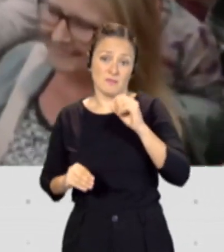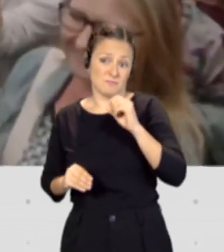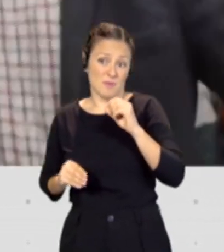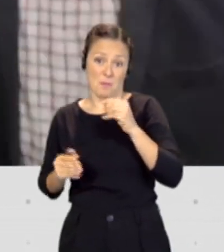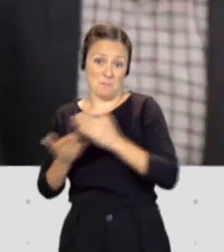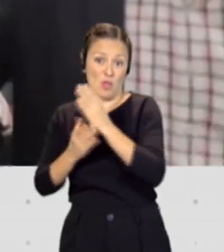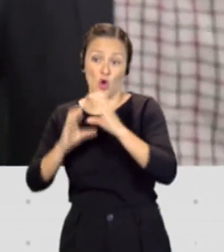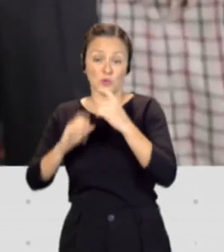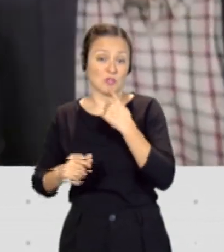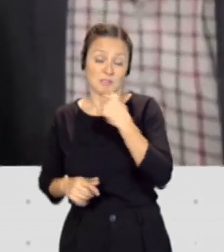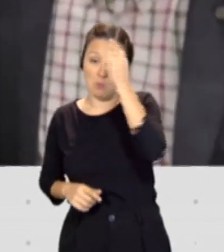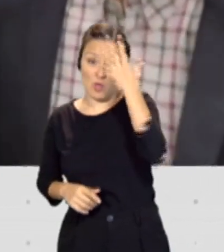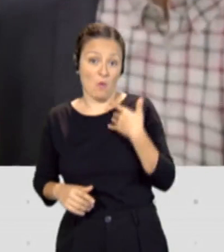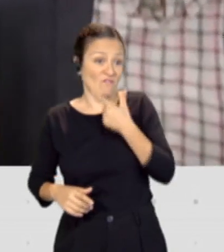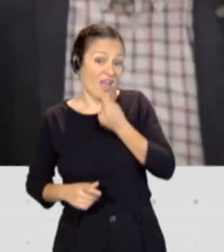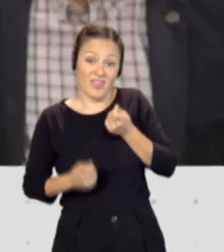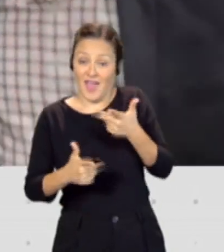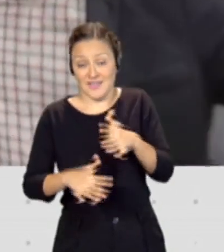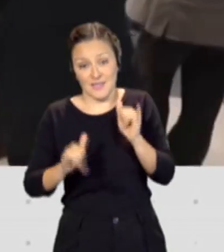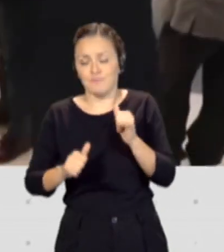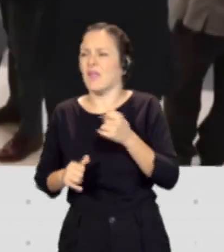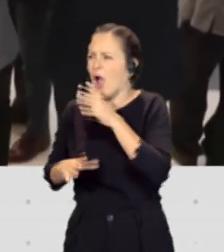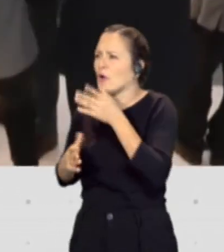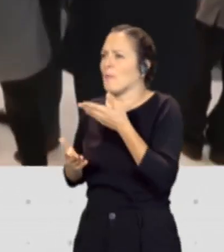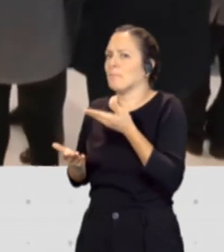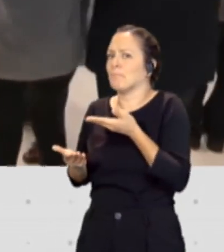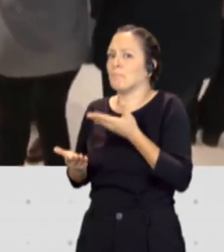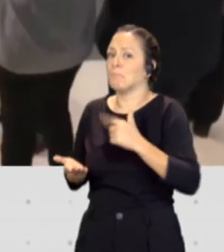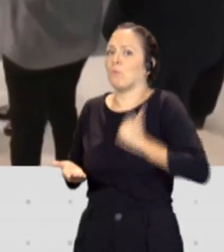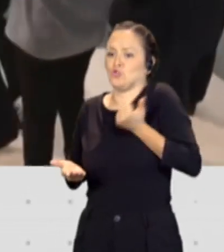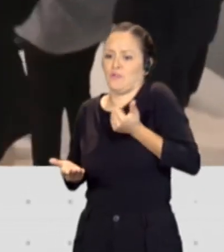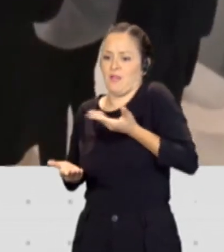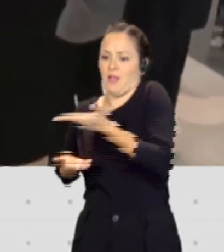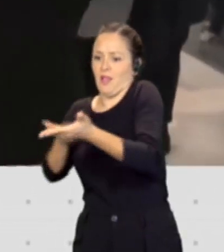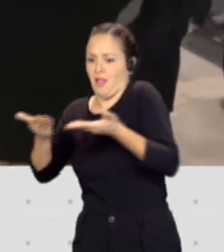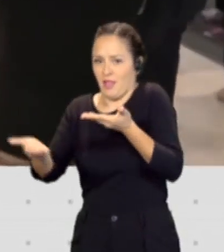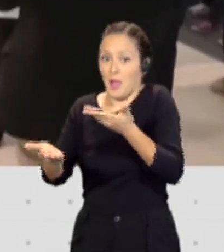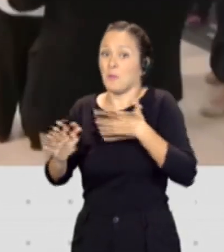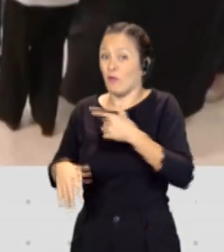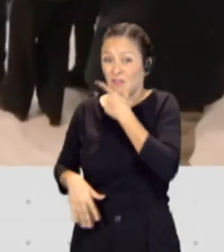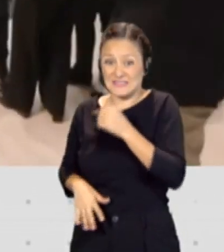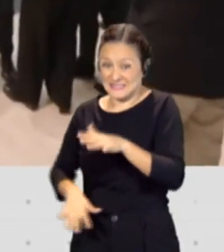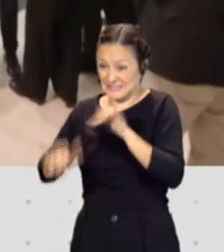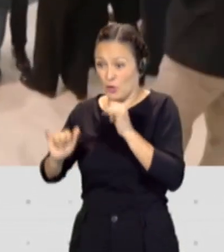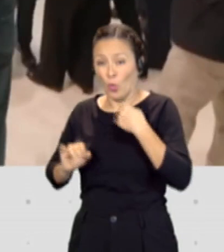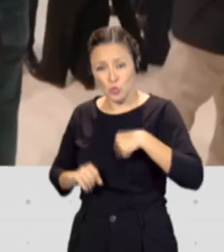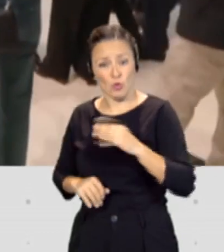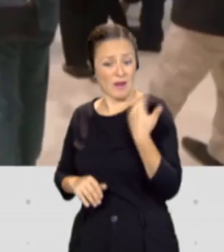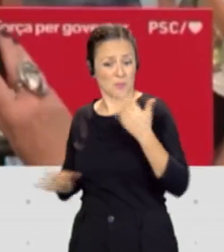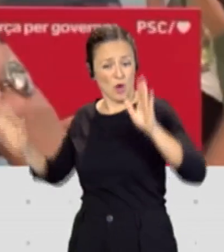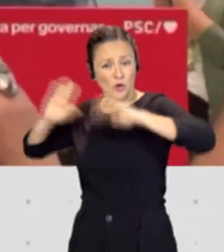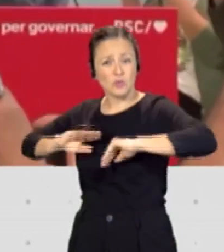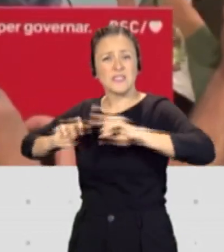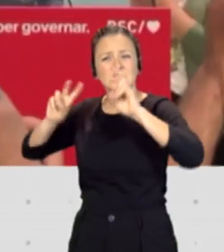fácil, ¿no? Hay varias posibilidades, opciones sobre la mesa, pero ninguna, como decimos, va a ser sencilla. Una de las que se habló mucho anoche